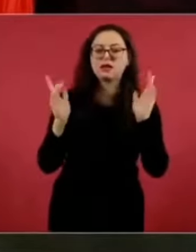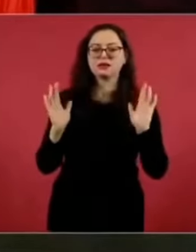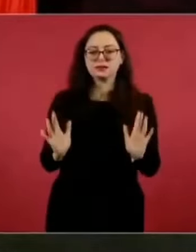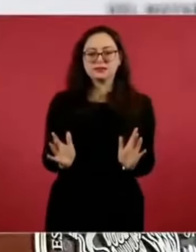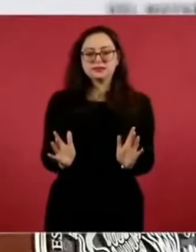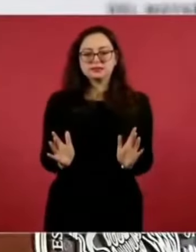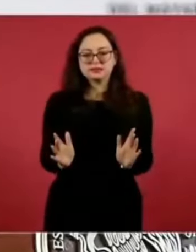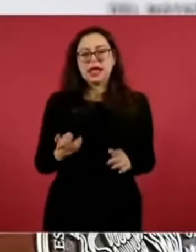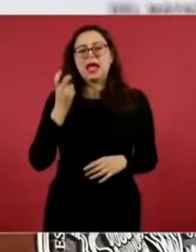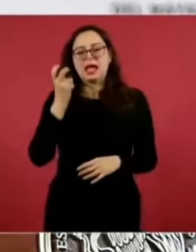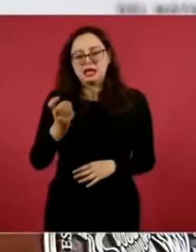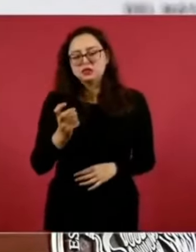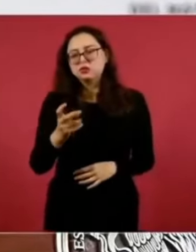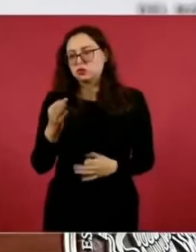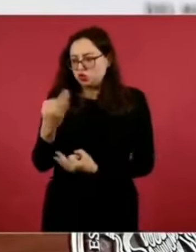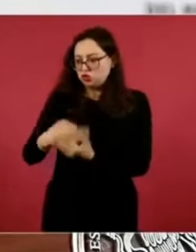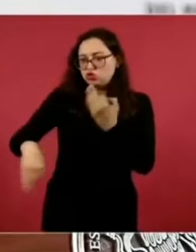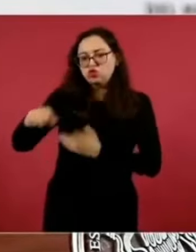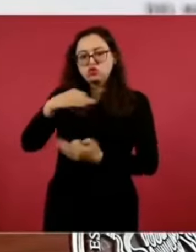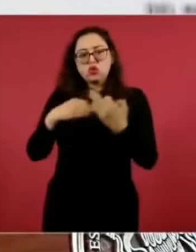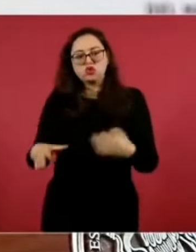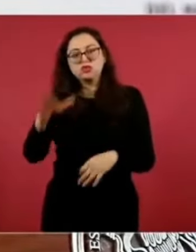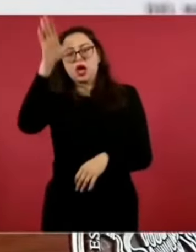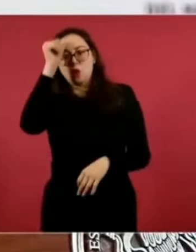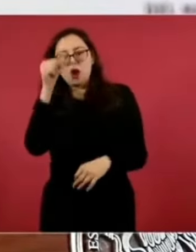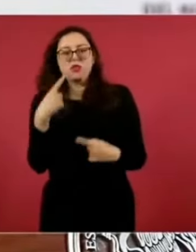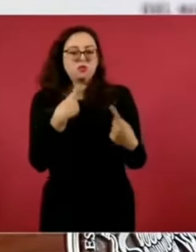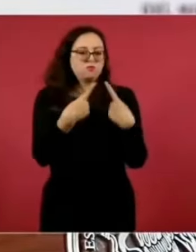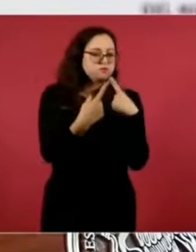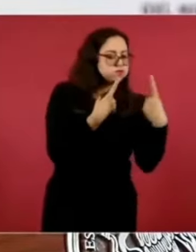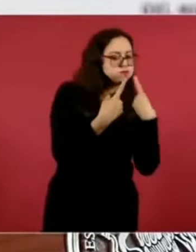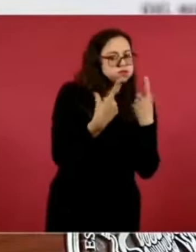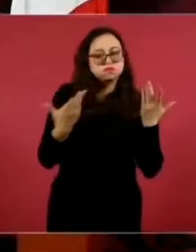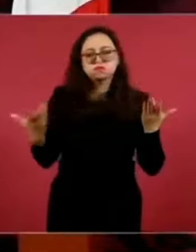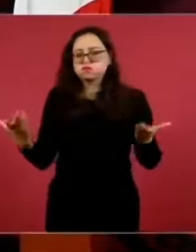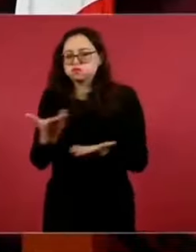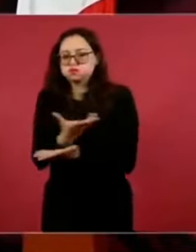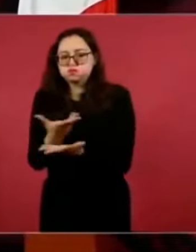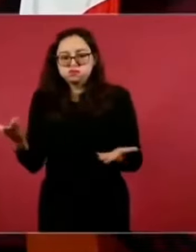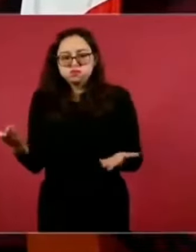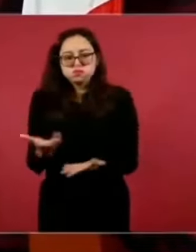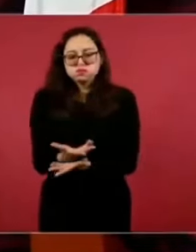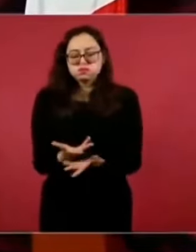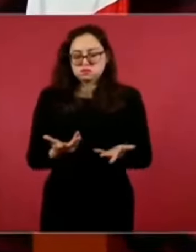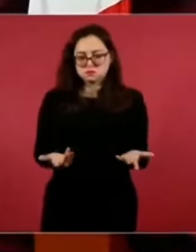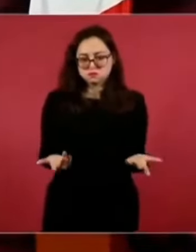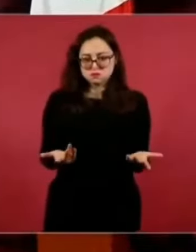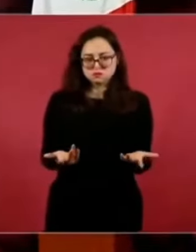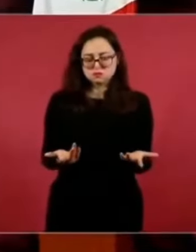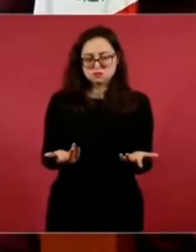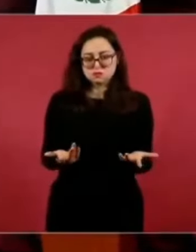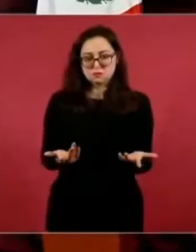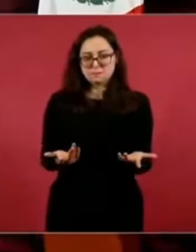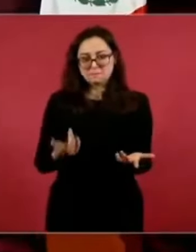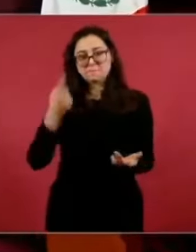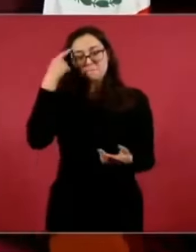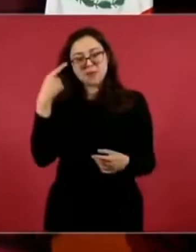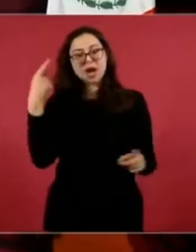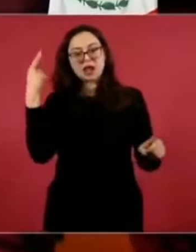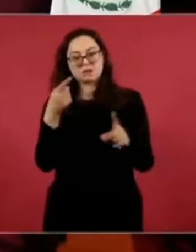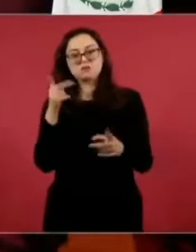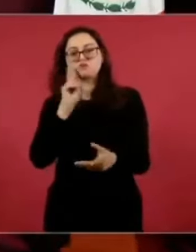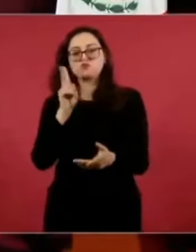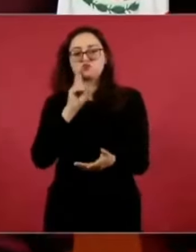se logre un acuerdo, que haya diálogo y que se tengan las